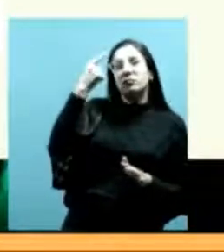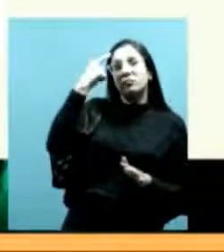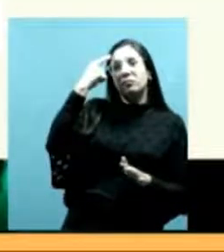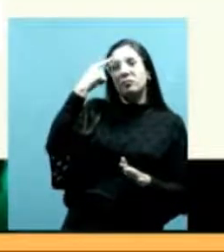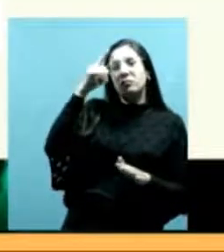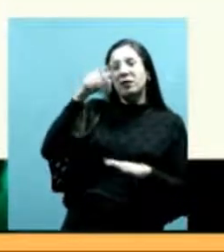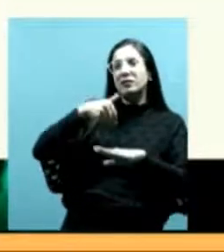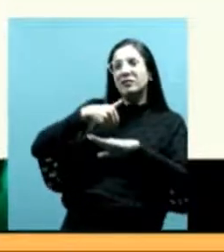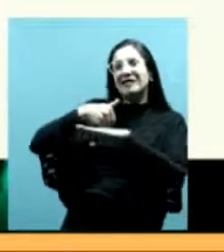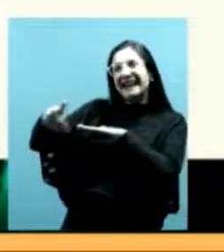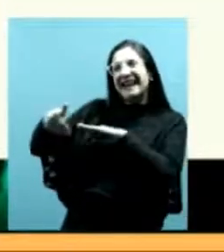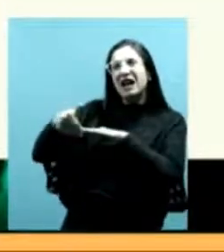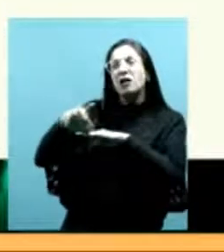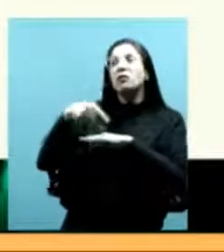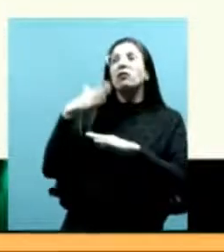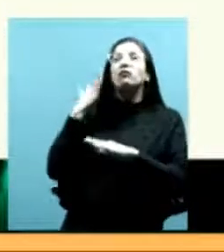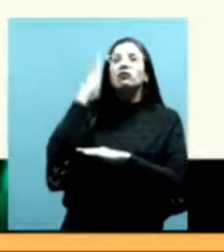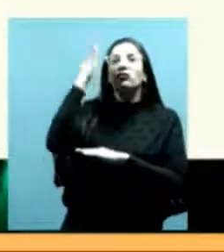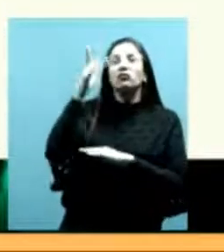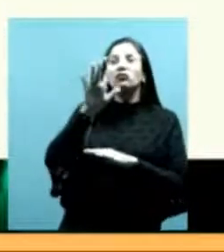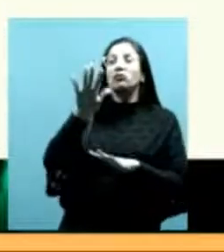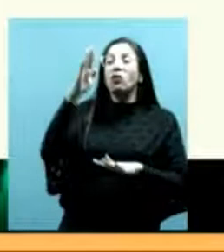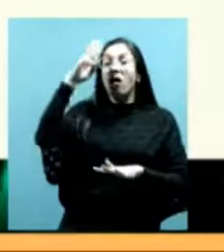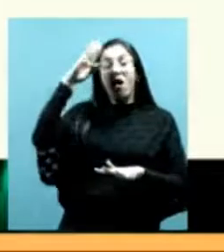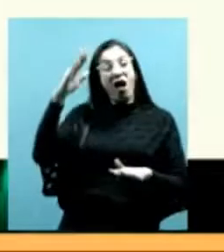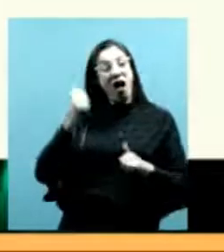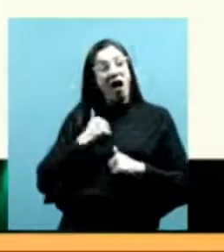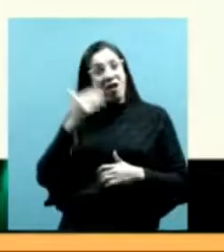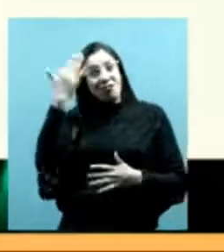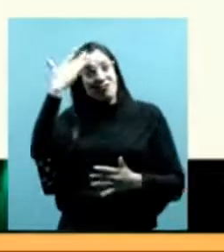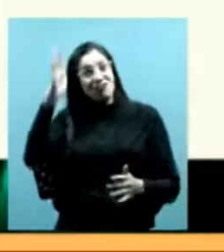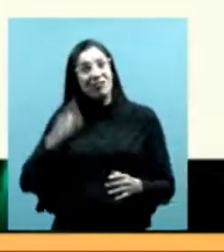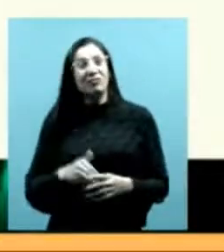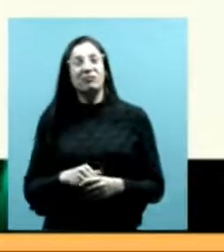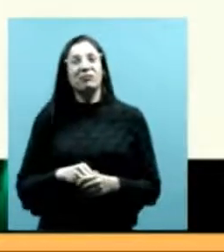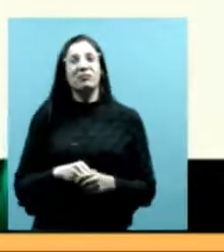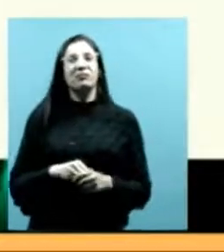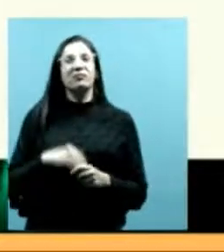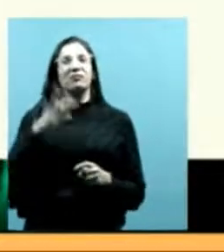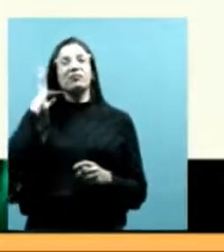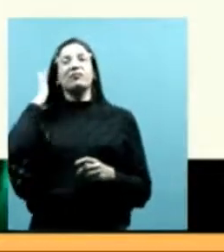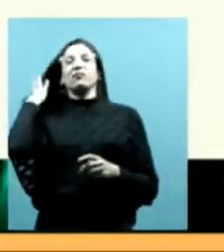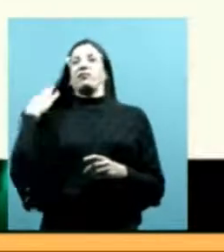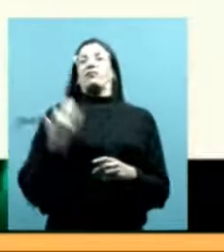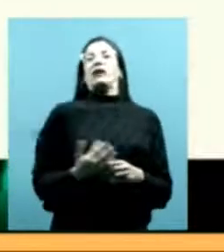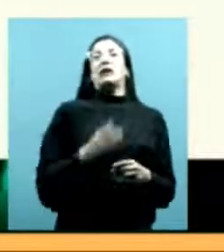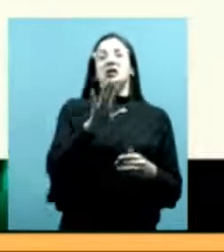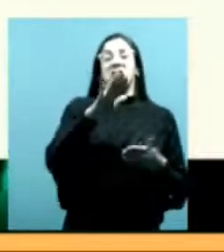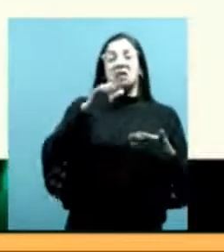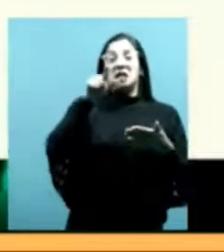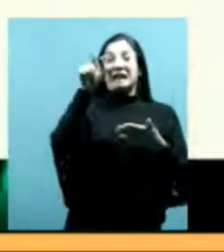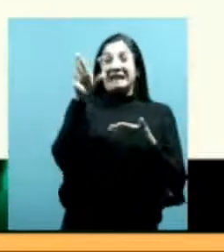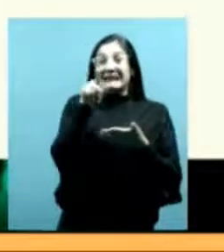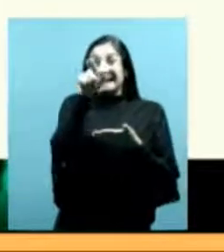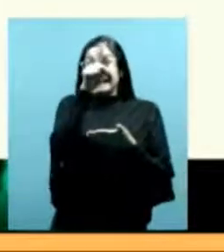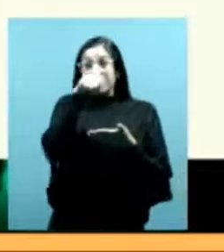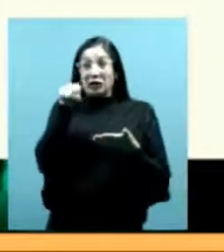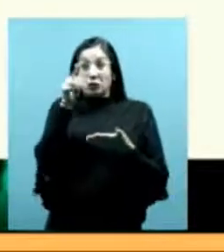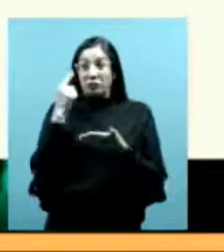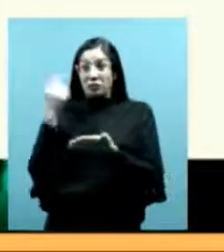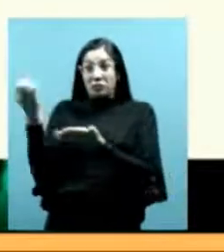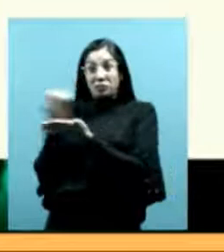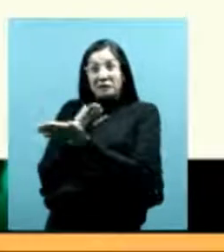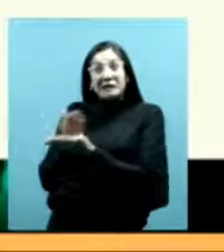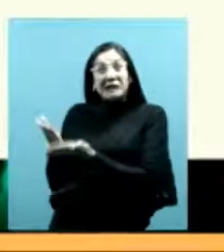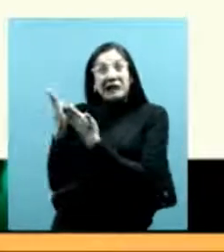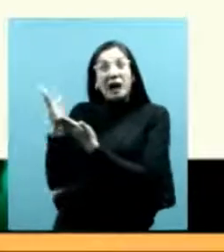reclamo de tierras y aquí es cuando en ese trabajo en conjunto con la comunidad ese documento puede devenir un